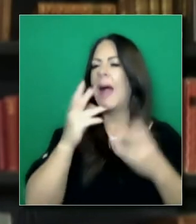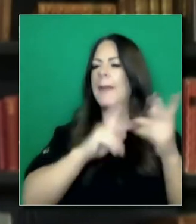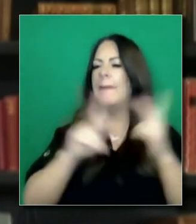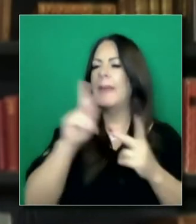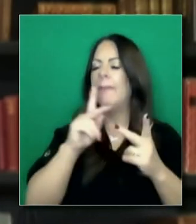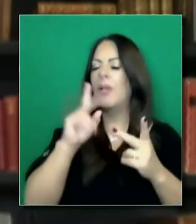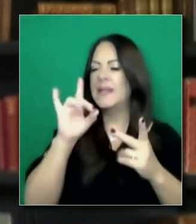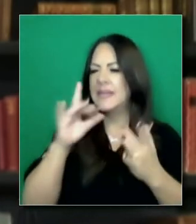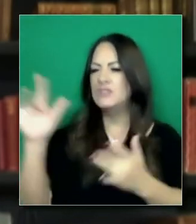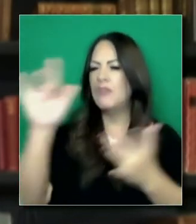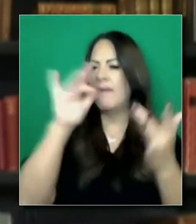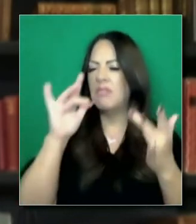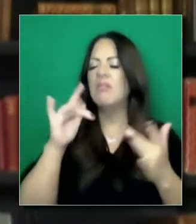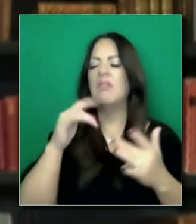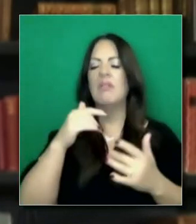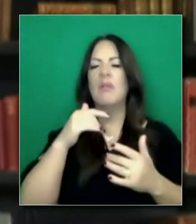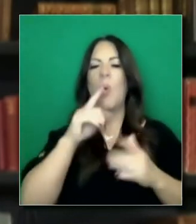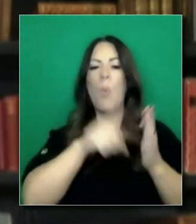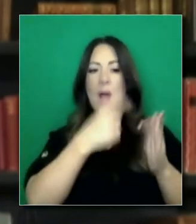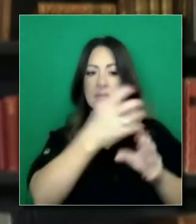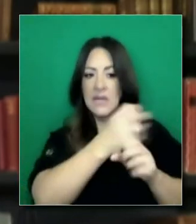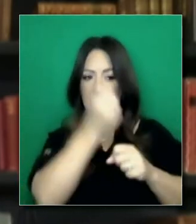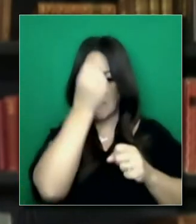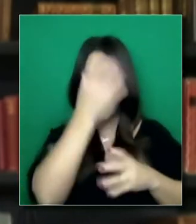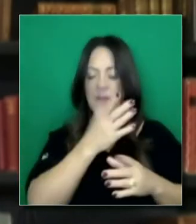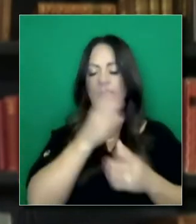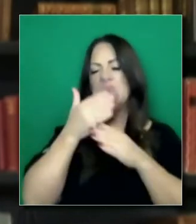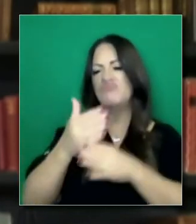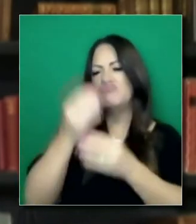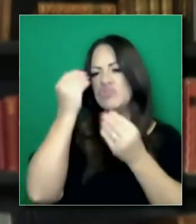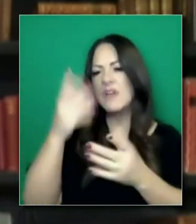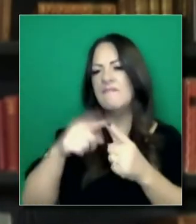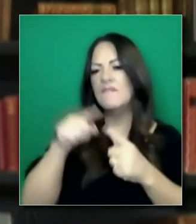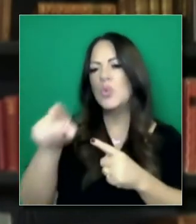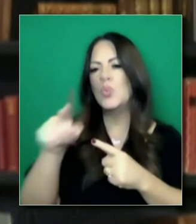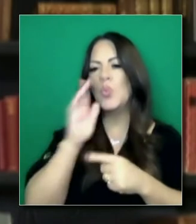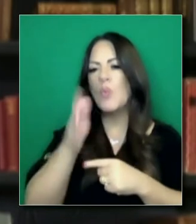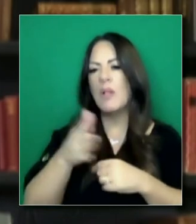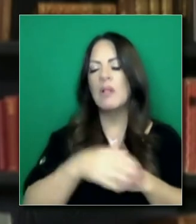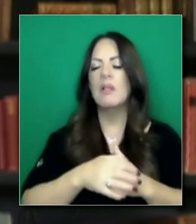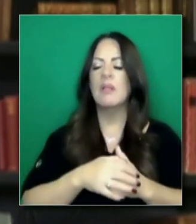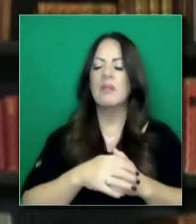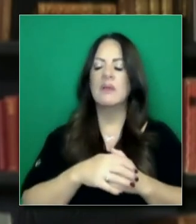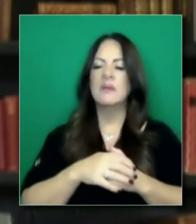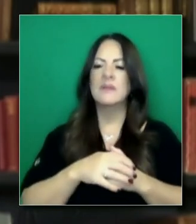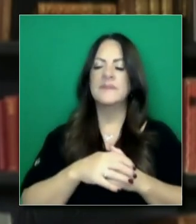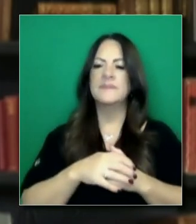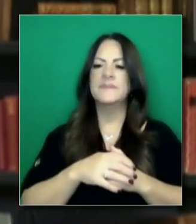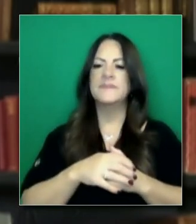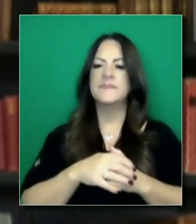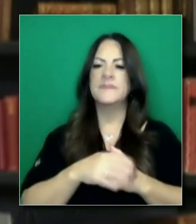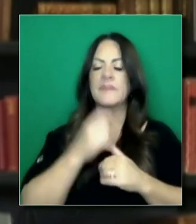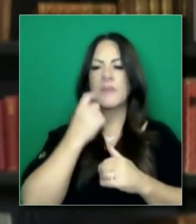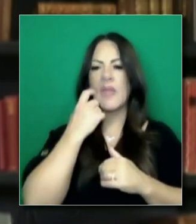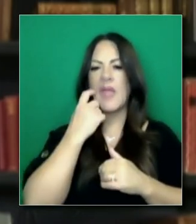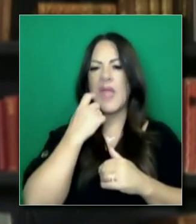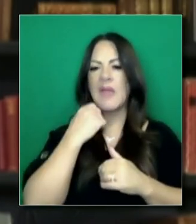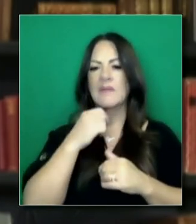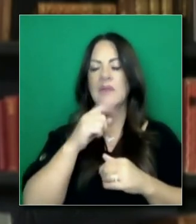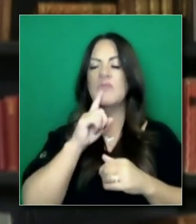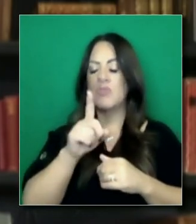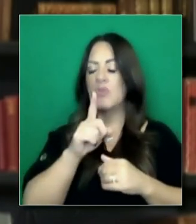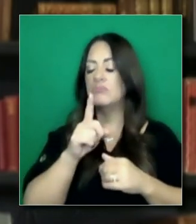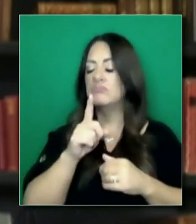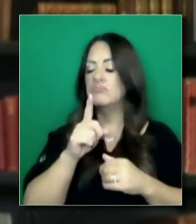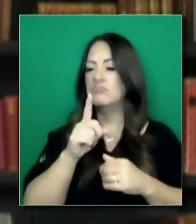reseña de viaje y le daremos una respuesta más específica y detallada en cuanto a esta etapa, que es lo que podemos